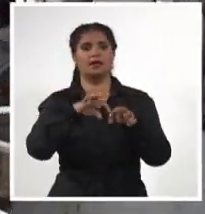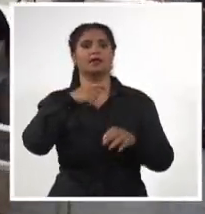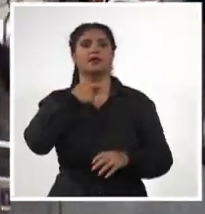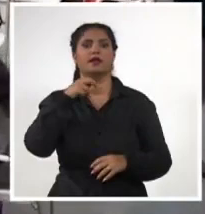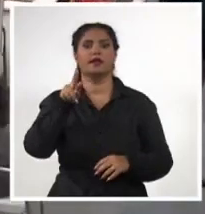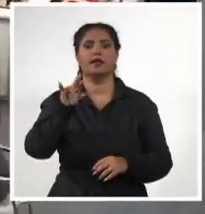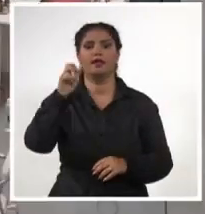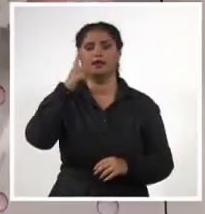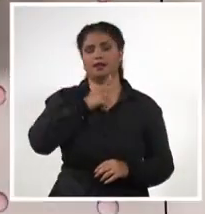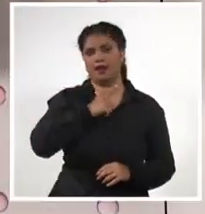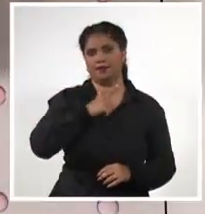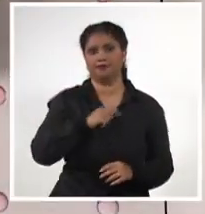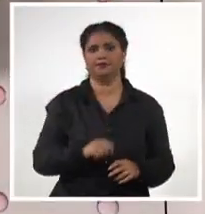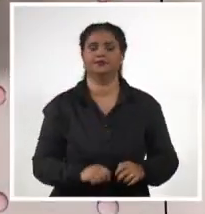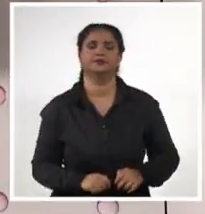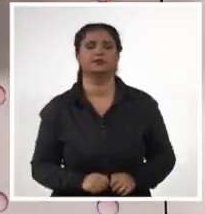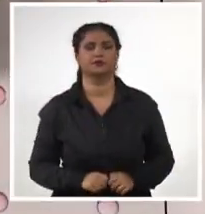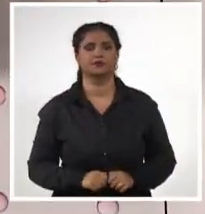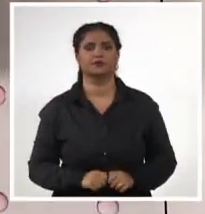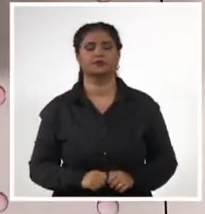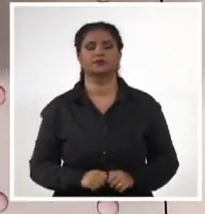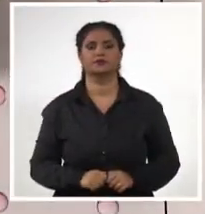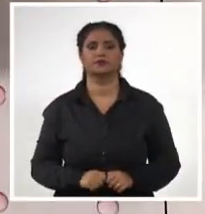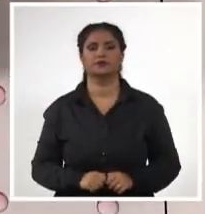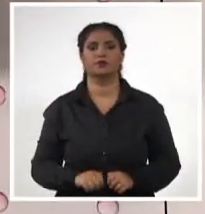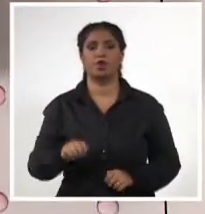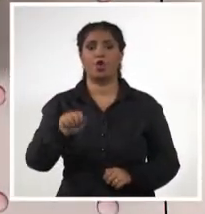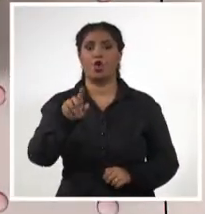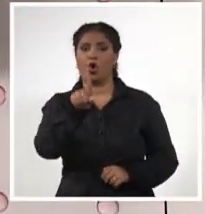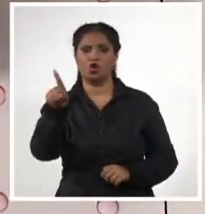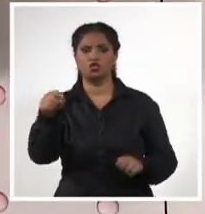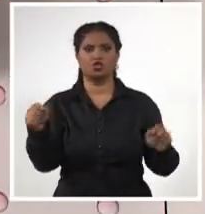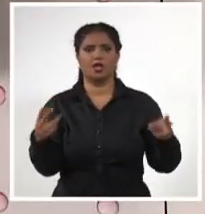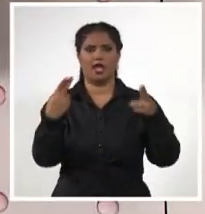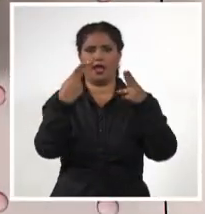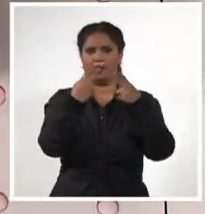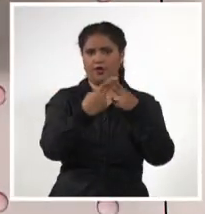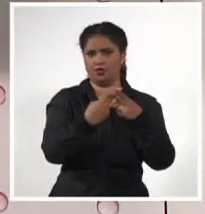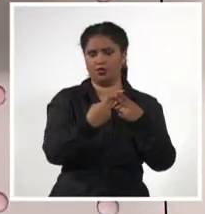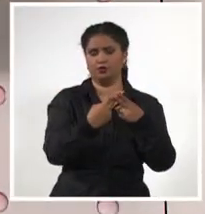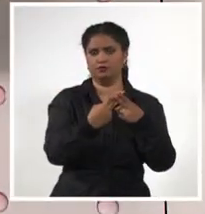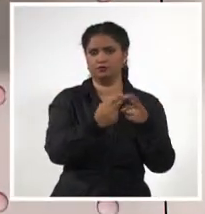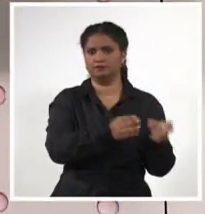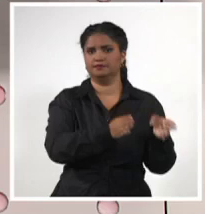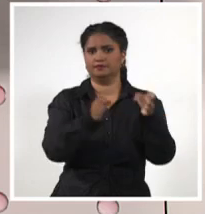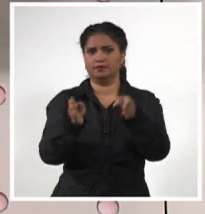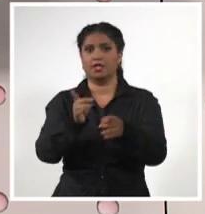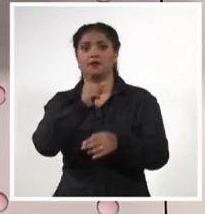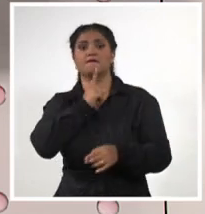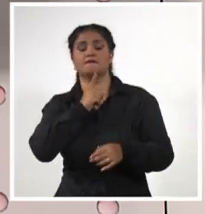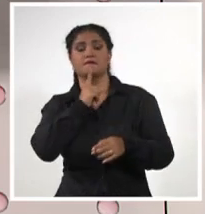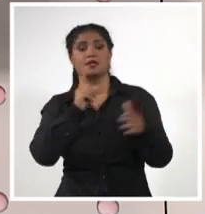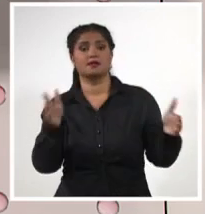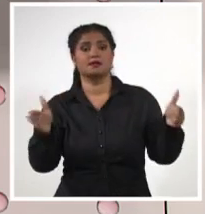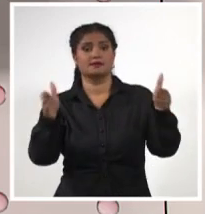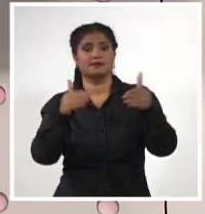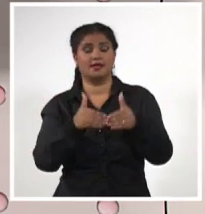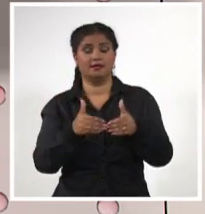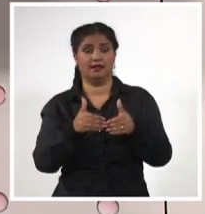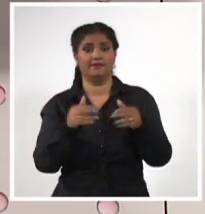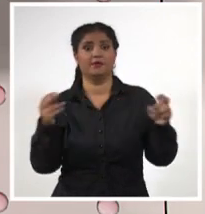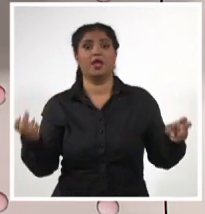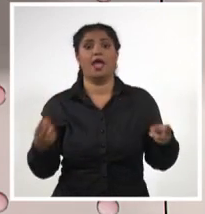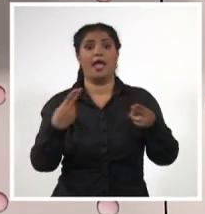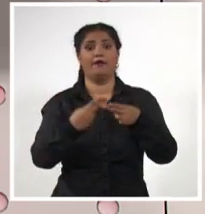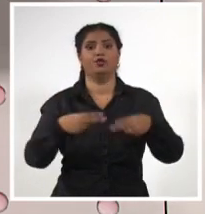a las mujeres. El certamen está previsto a 11 rondas por el sistema suizo. Y este viernes concluye el campeonato panamericano de